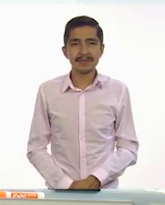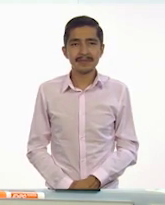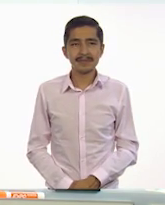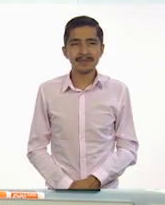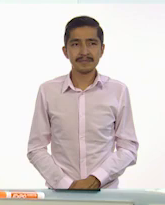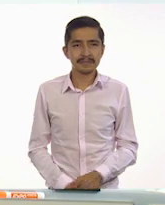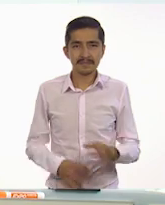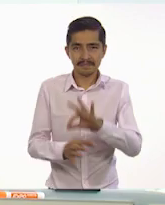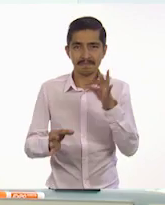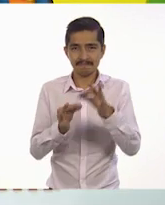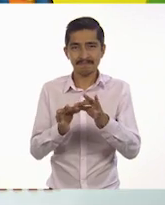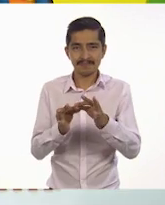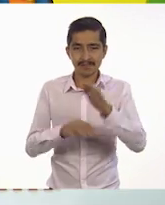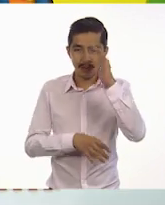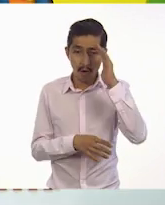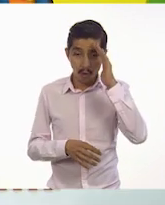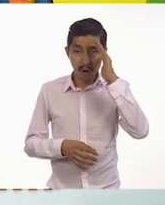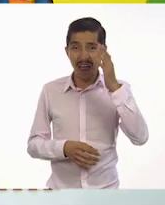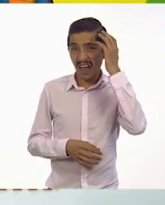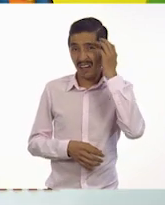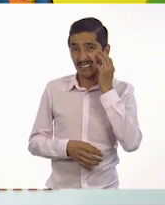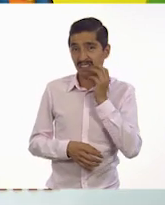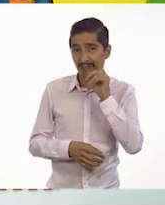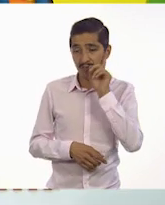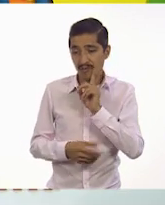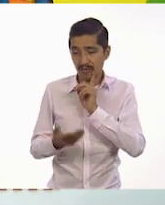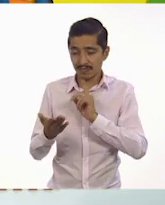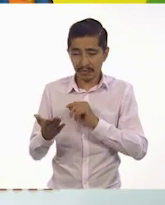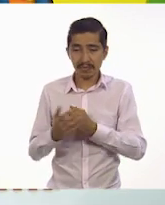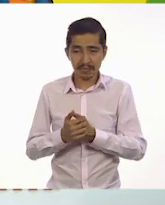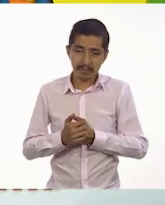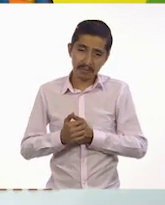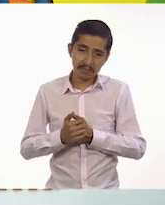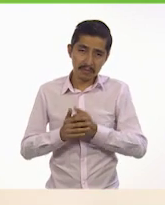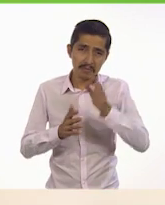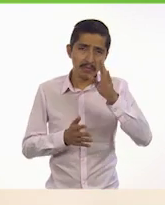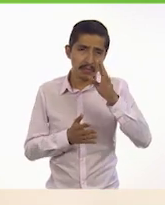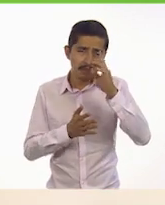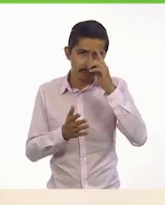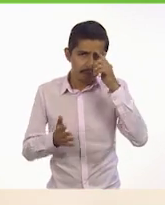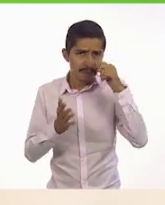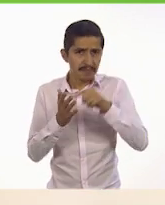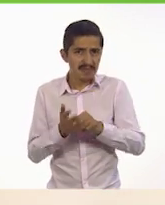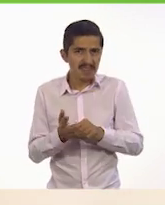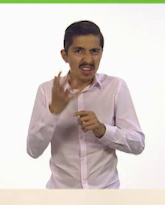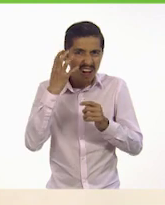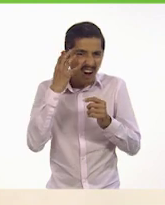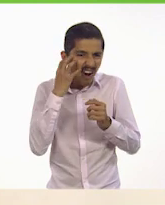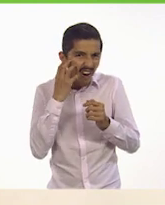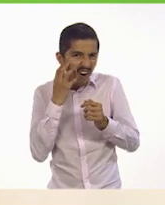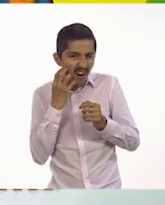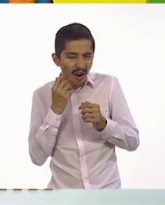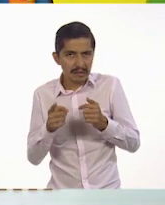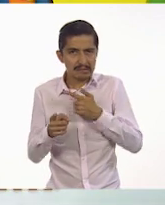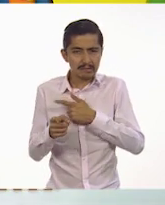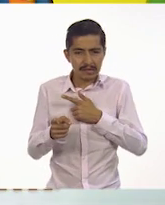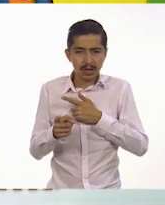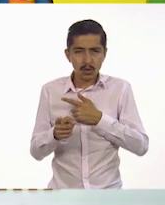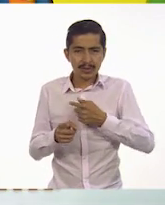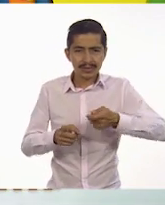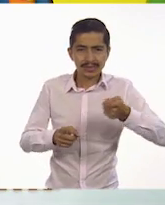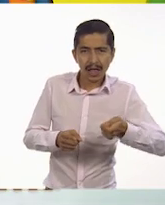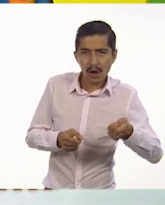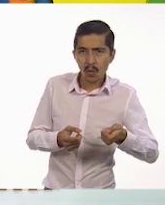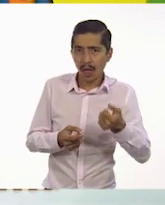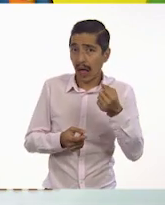Ahí está. Hola, Leona. ¿No? ¿Crees que a León le gustaría ese saludo? No